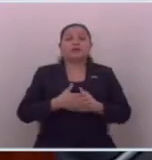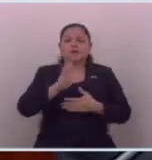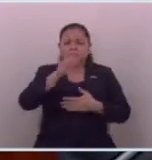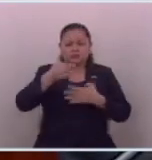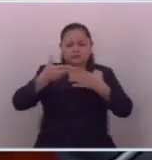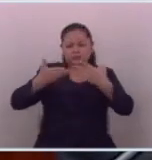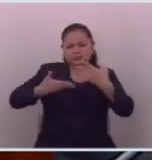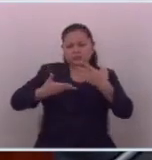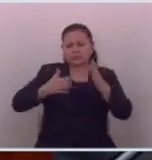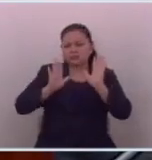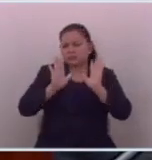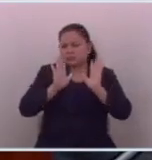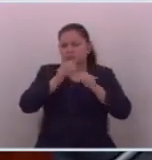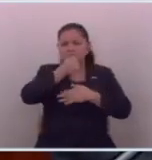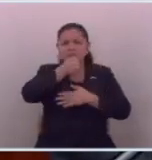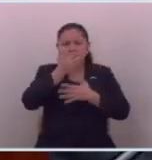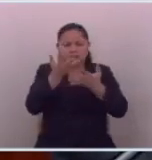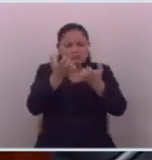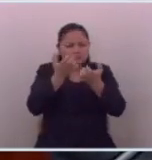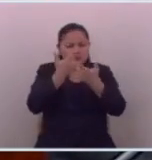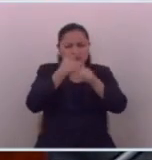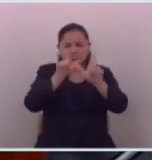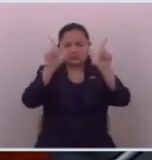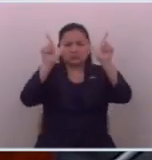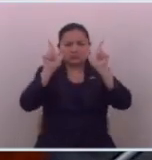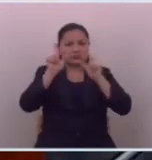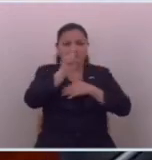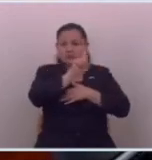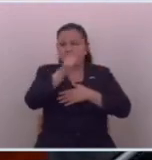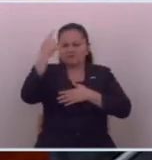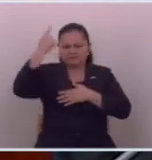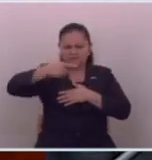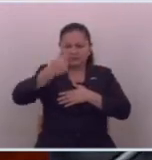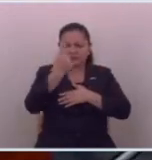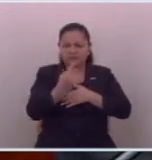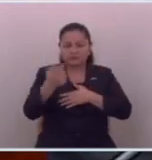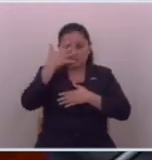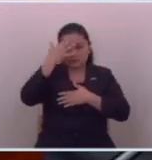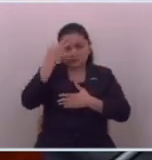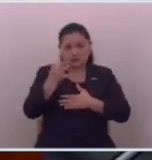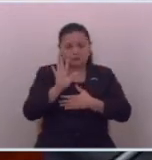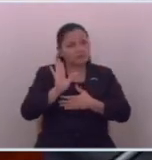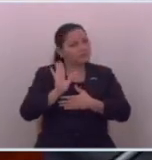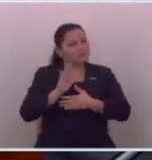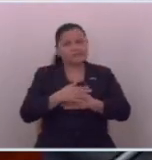su derecho ustedes pueden hacer el periodismo que quieran pero no pueden obligar a la gente que les crea